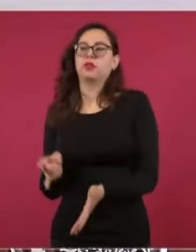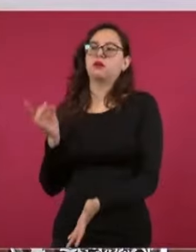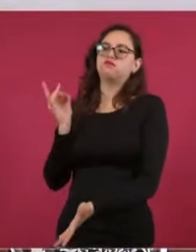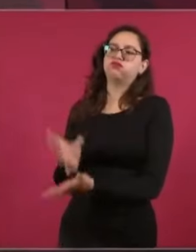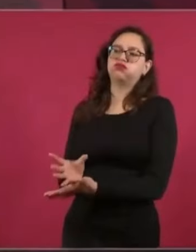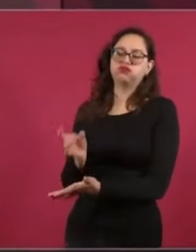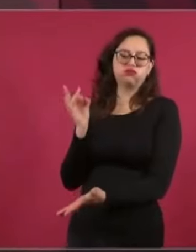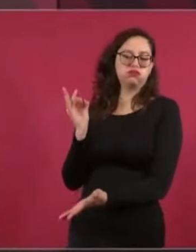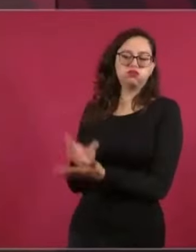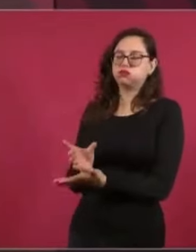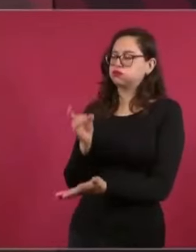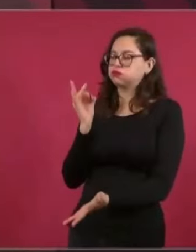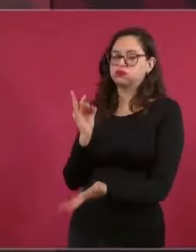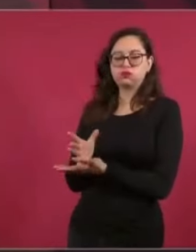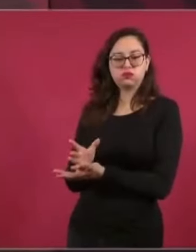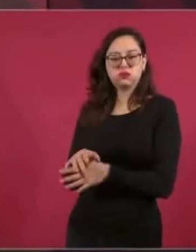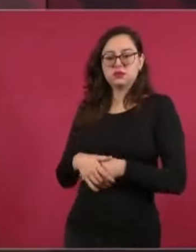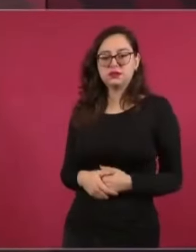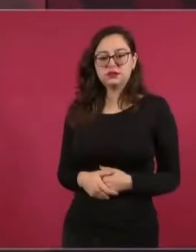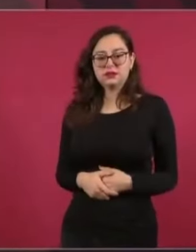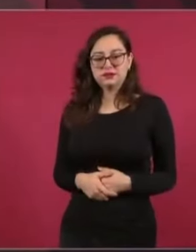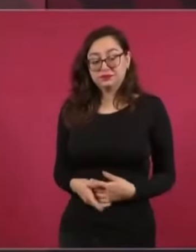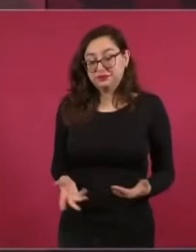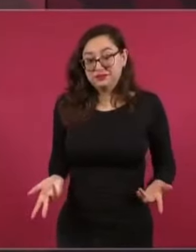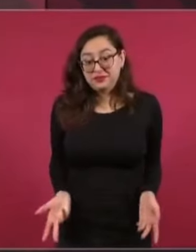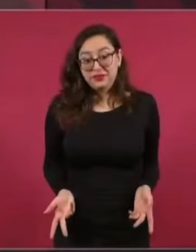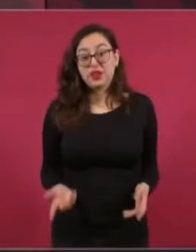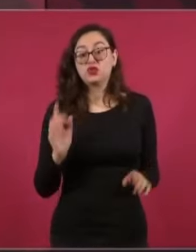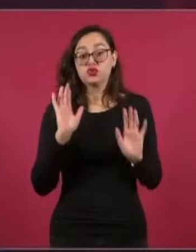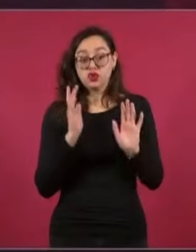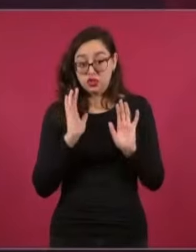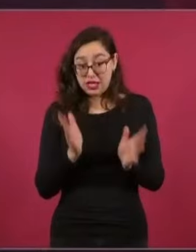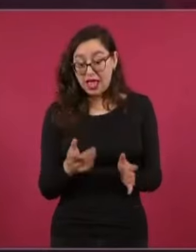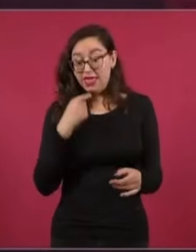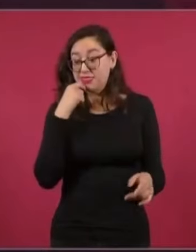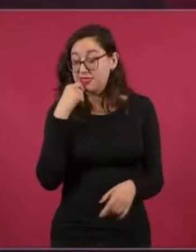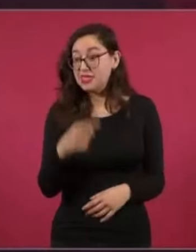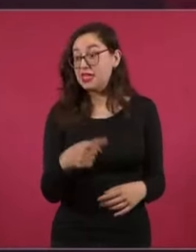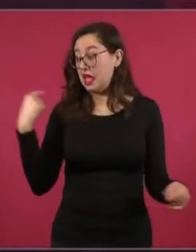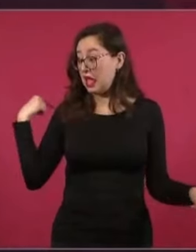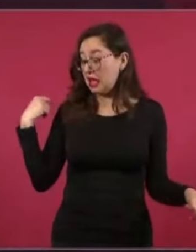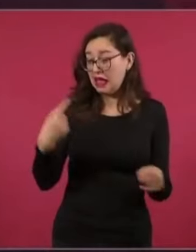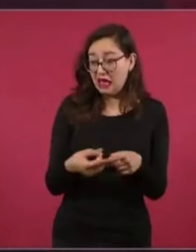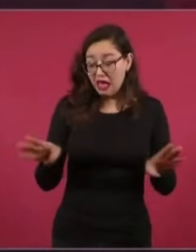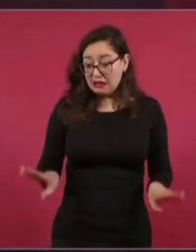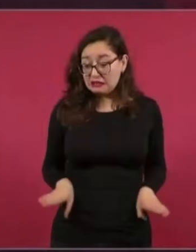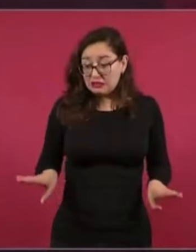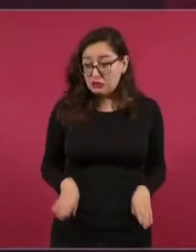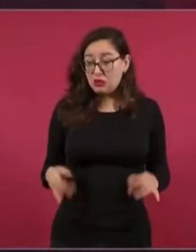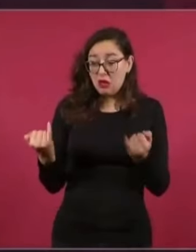Siempre he venido diciendo, no se puede poner vino nuevo en botellas viejas,